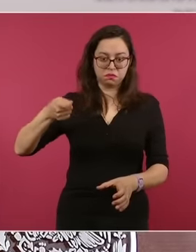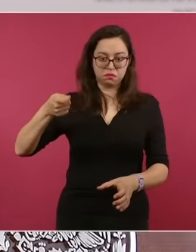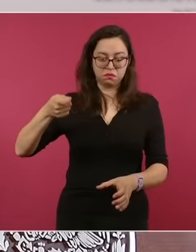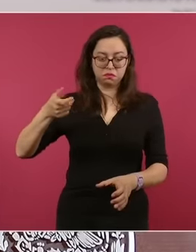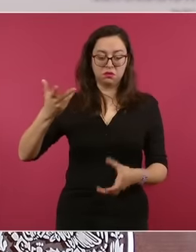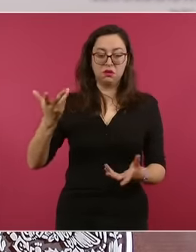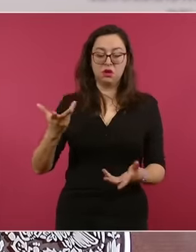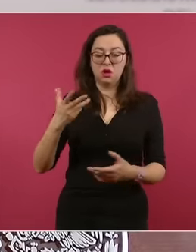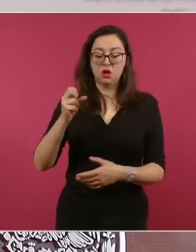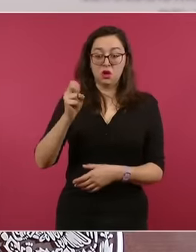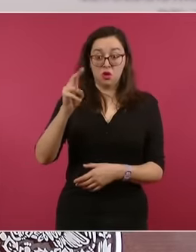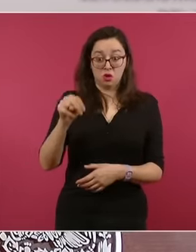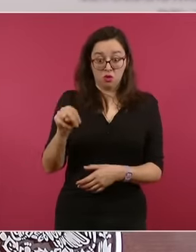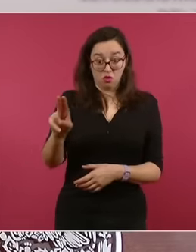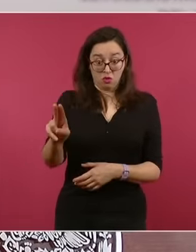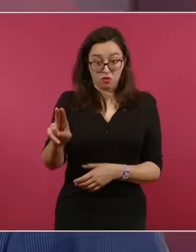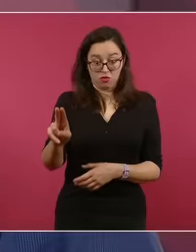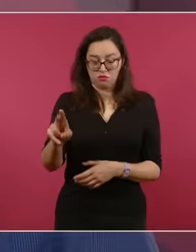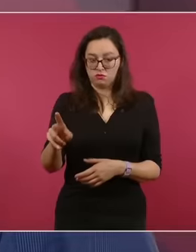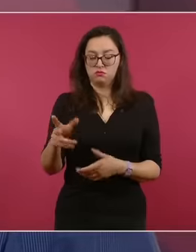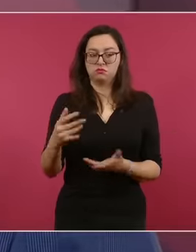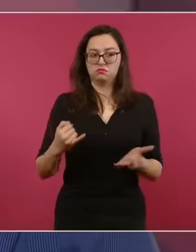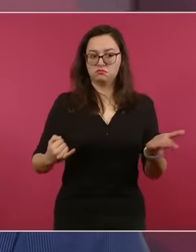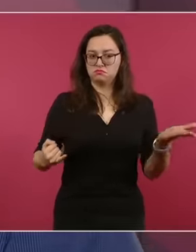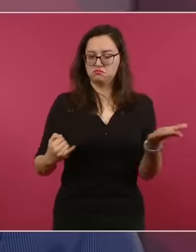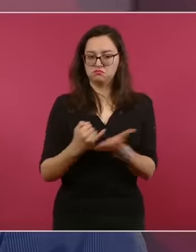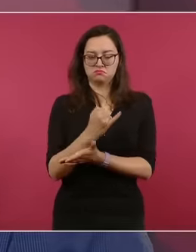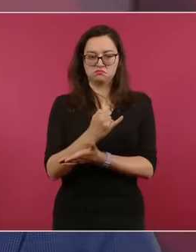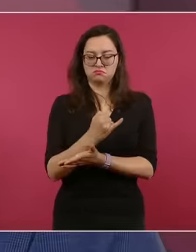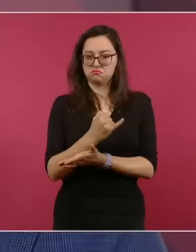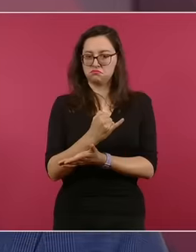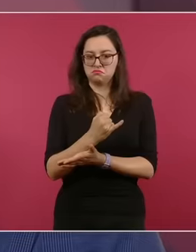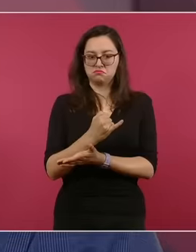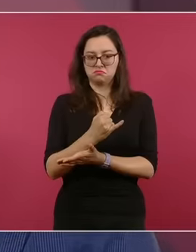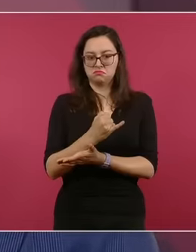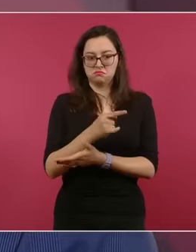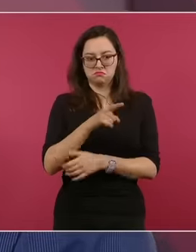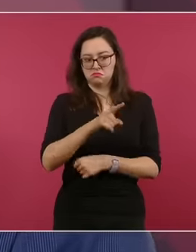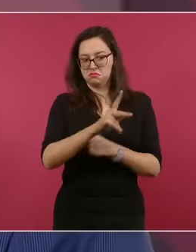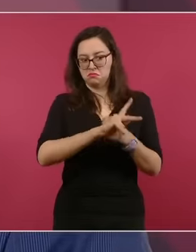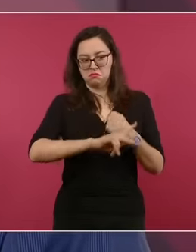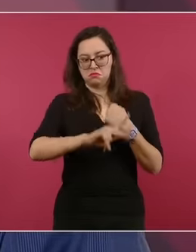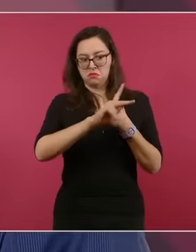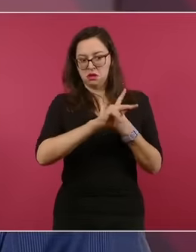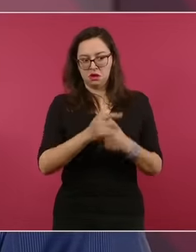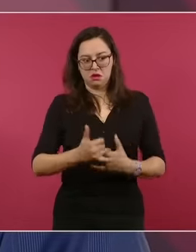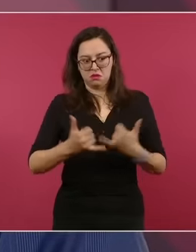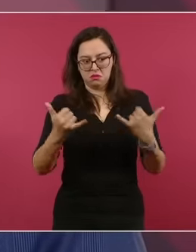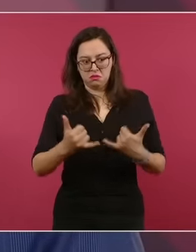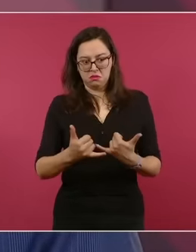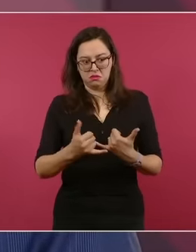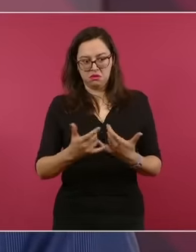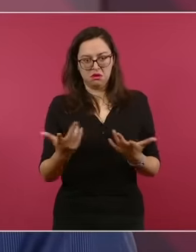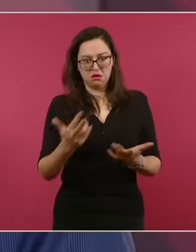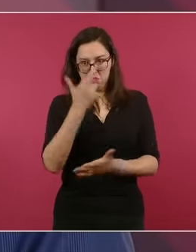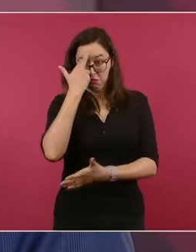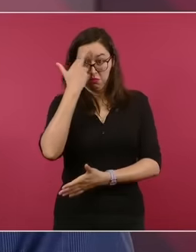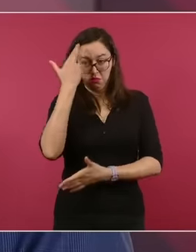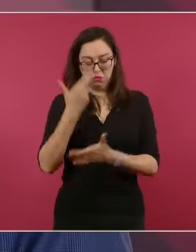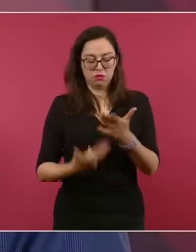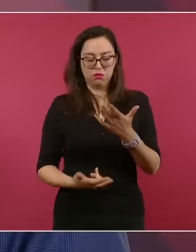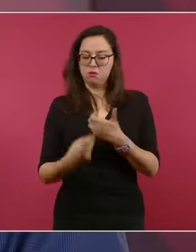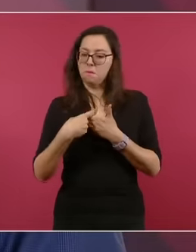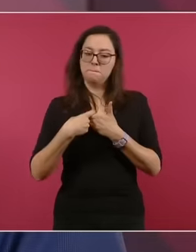Carta de Naciones Unidas, resuelva la expulsión de la organización